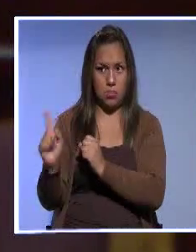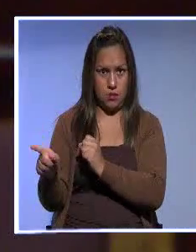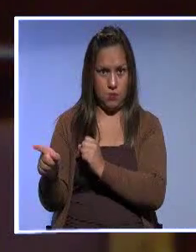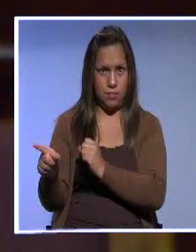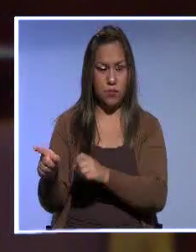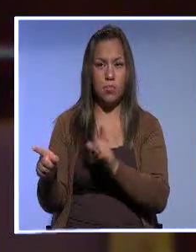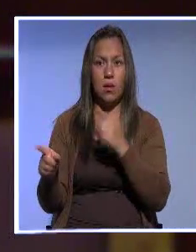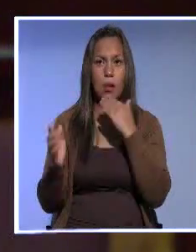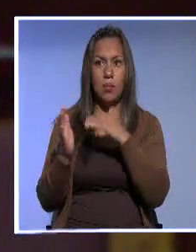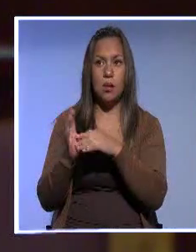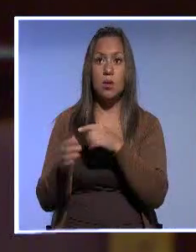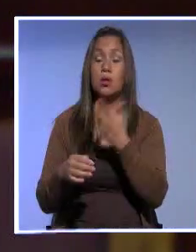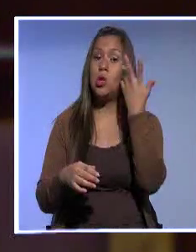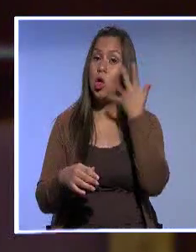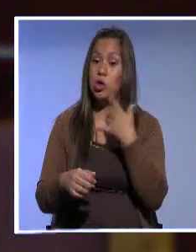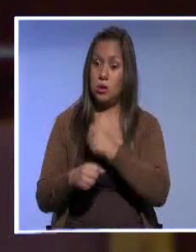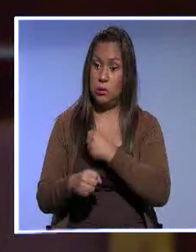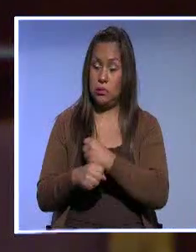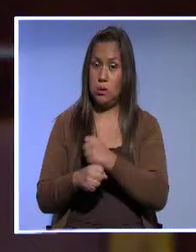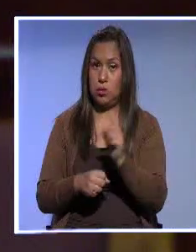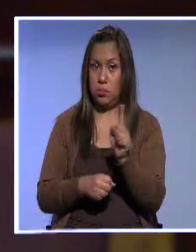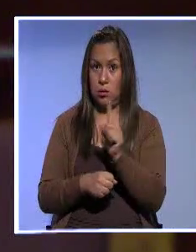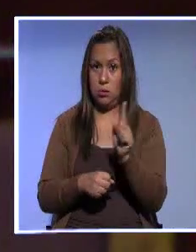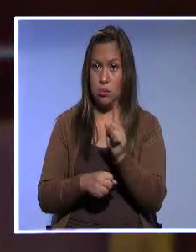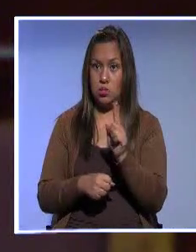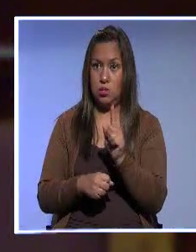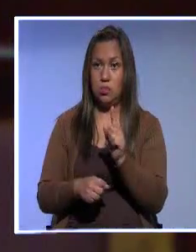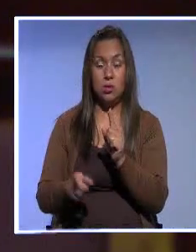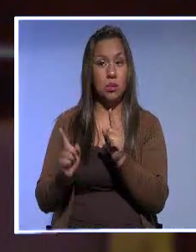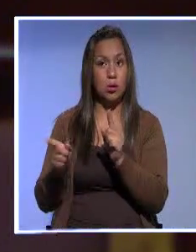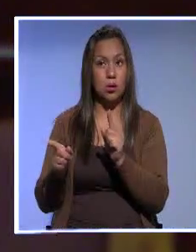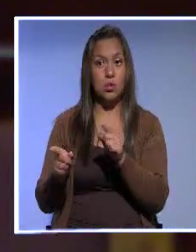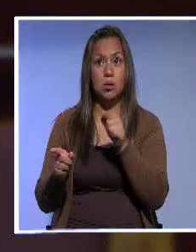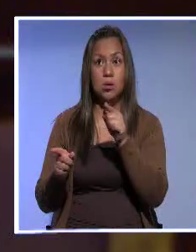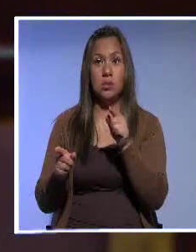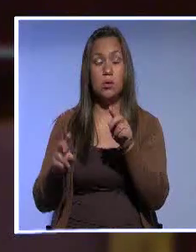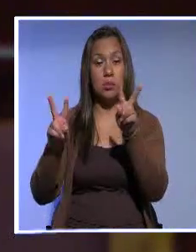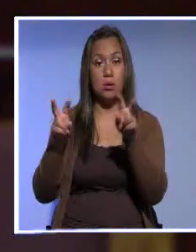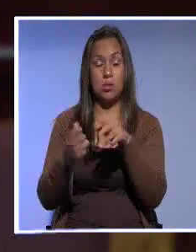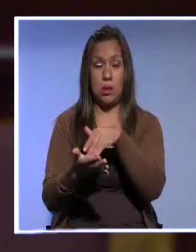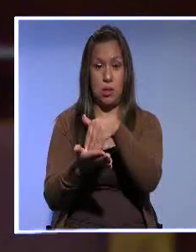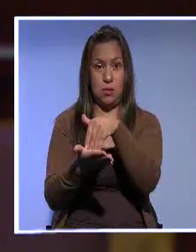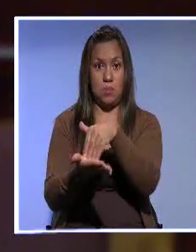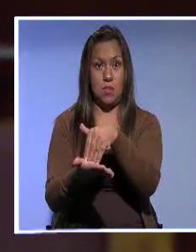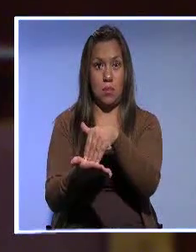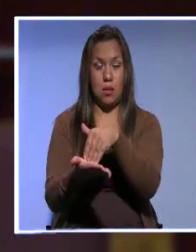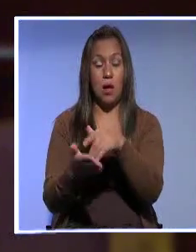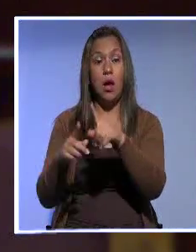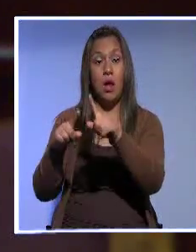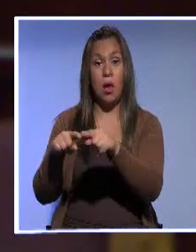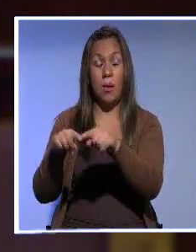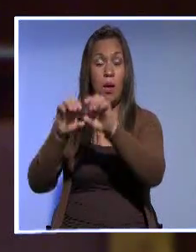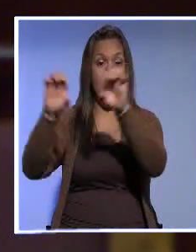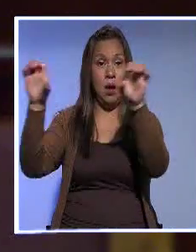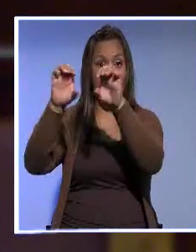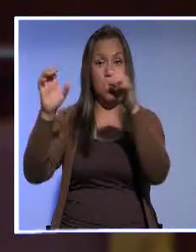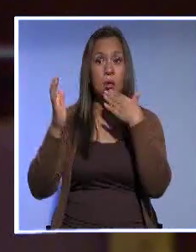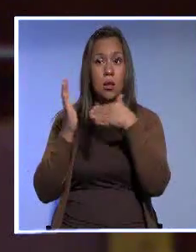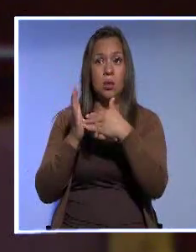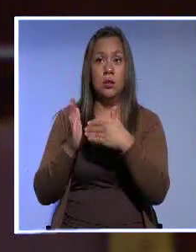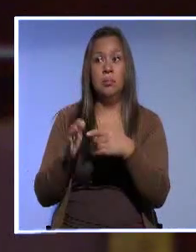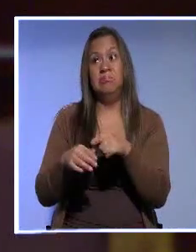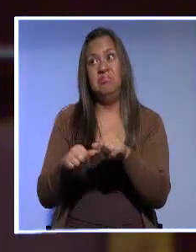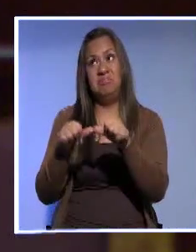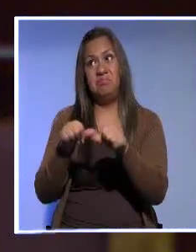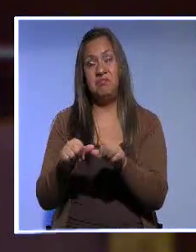dice por los días trabajados, sino por o... tiene derecho allí a una estabilidad. Depende, ¿no? Hay empresas que, por ejemplo, tienen estabilidad de